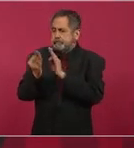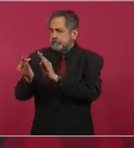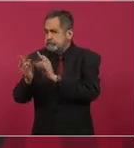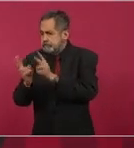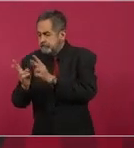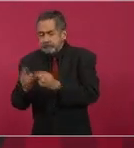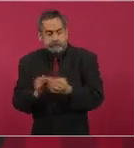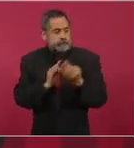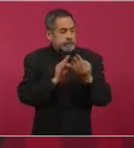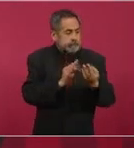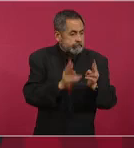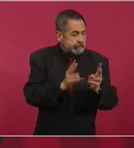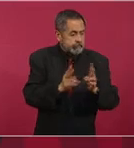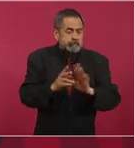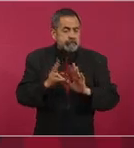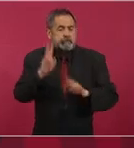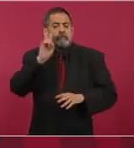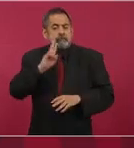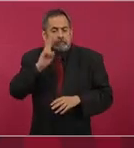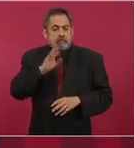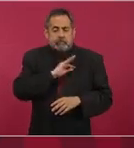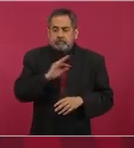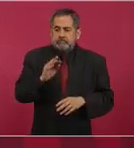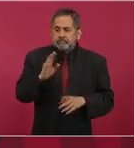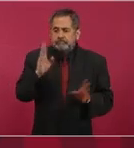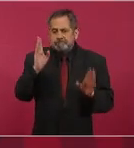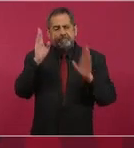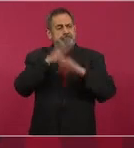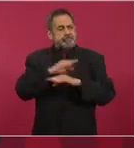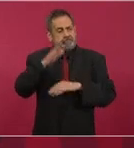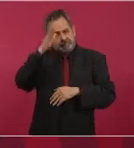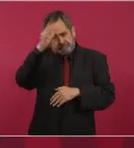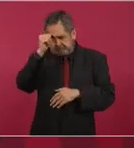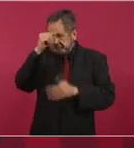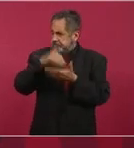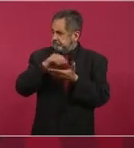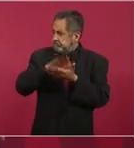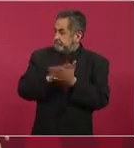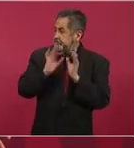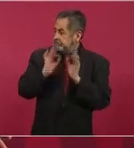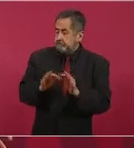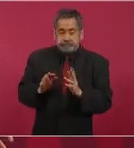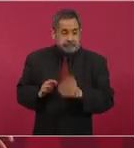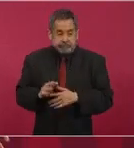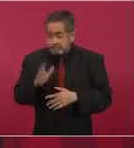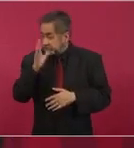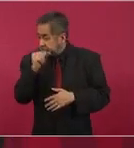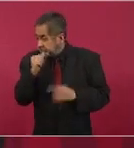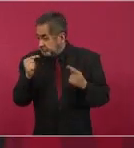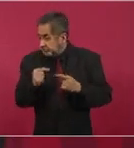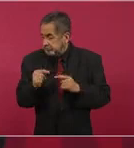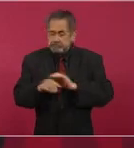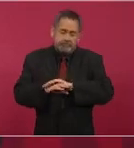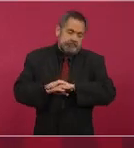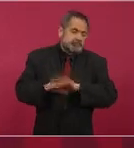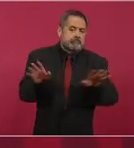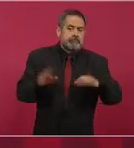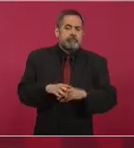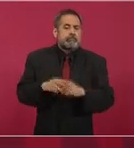para que se busque un acuerdo y si no, como ya